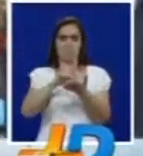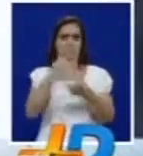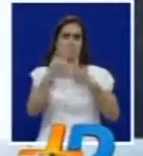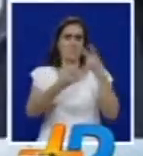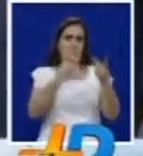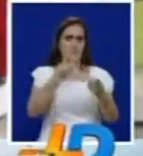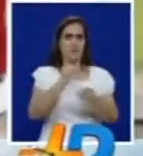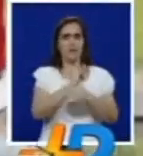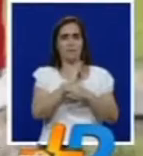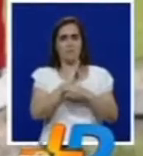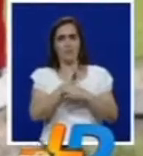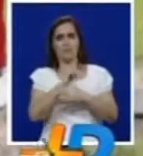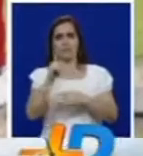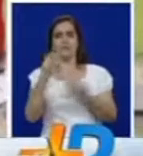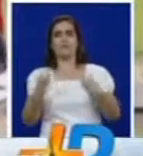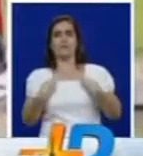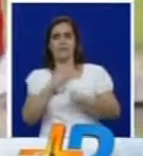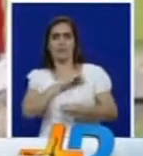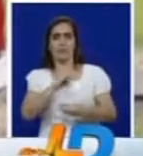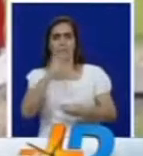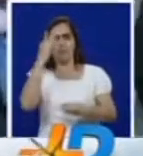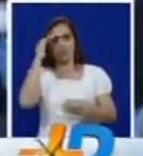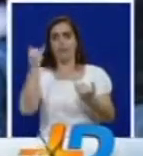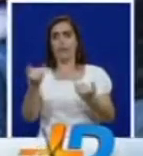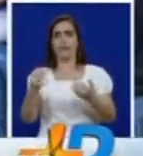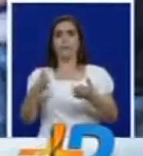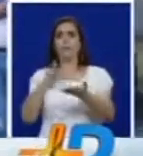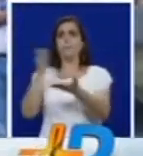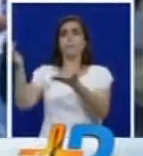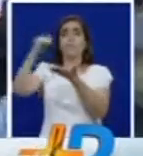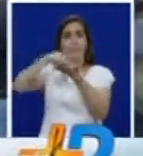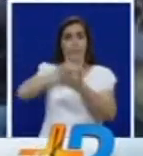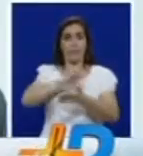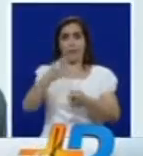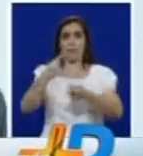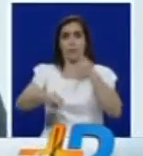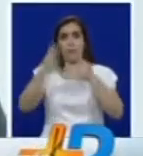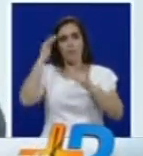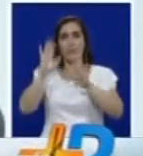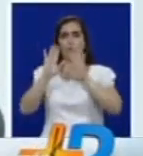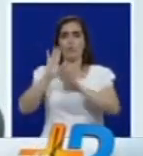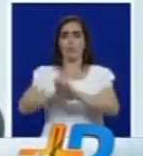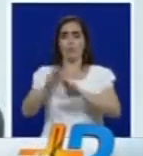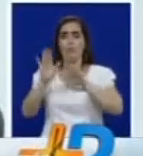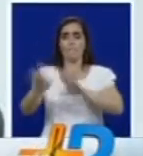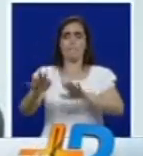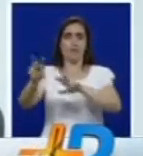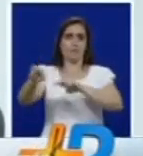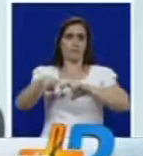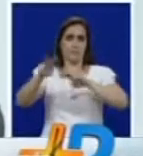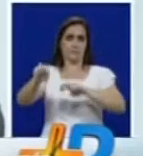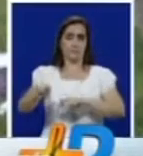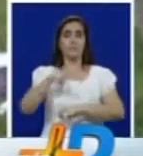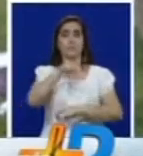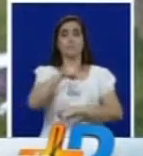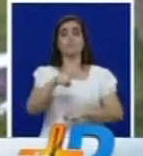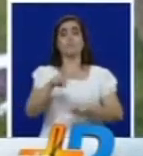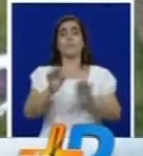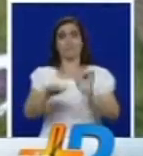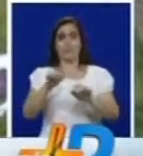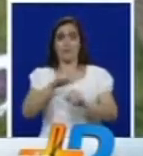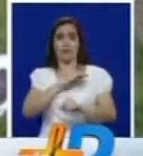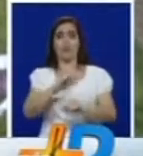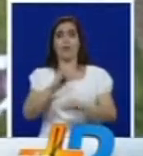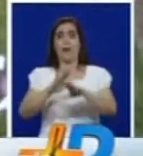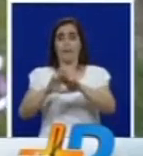completan siete días atrapados por los bloqueos de la carretera Panamericana en desarrollo del paro agrario. Aunque el secretario de Gobierno de Cali, Carlos José Holguín, logró